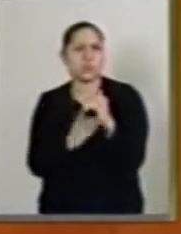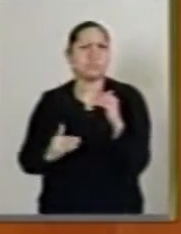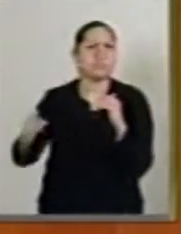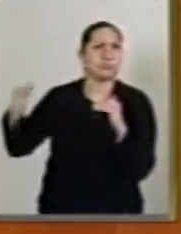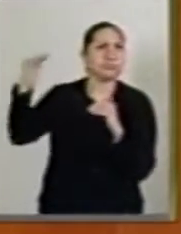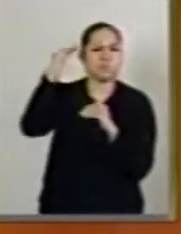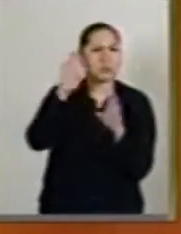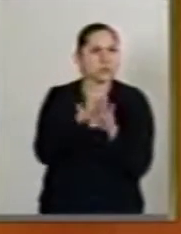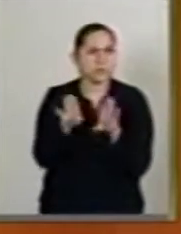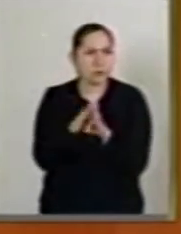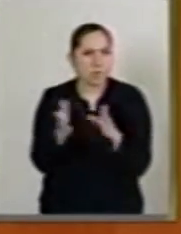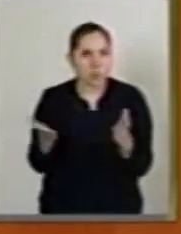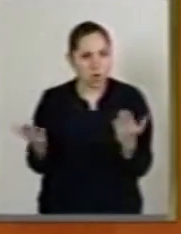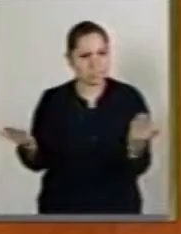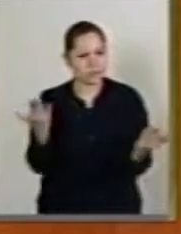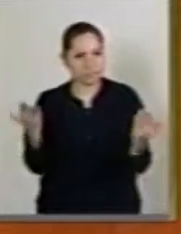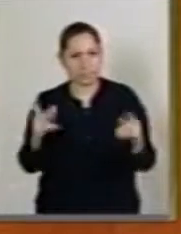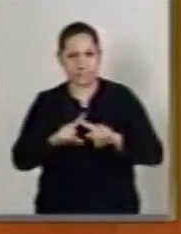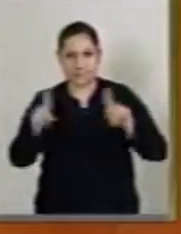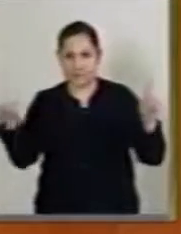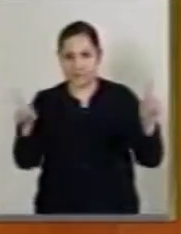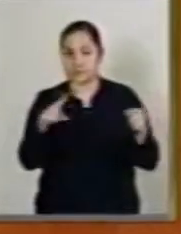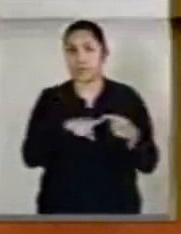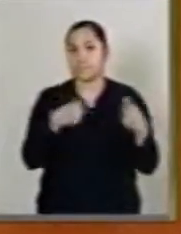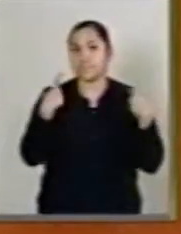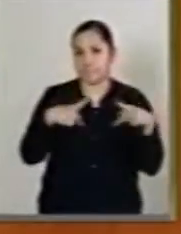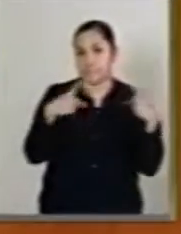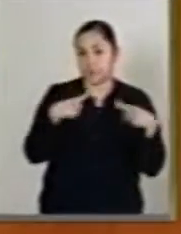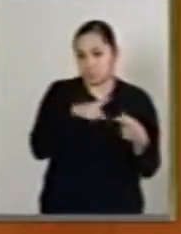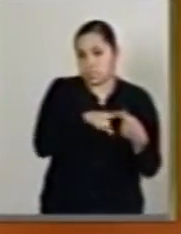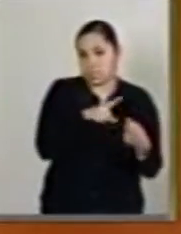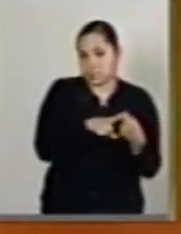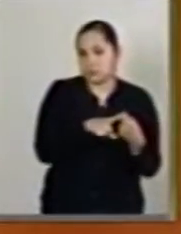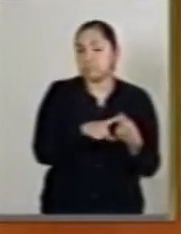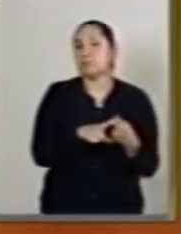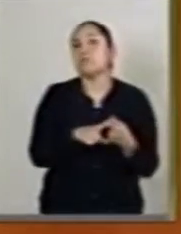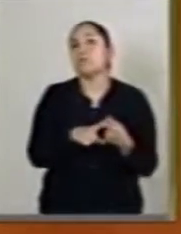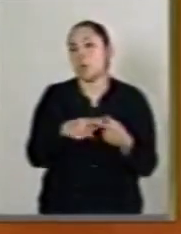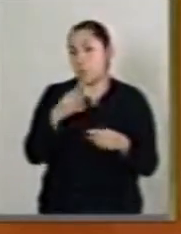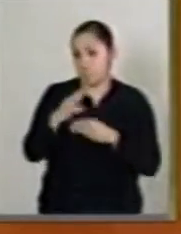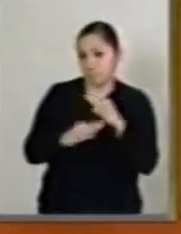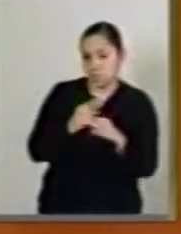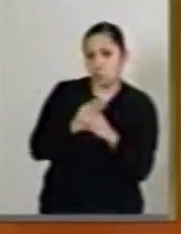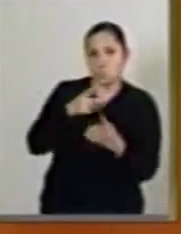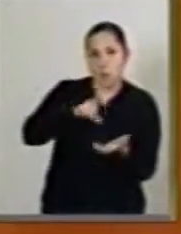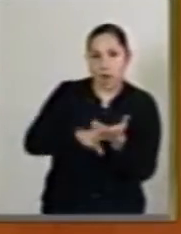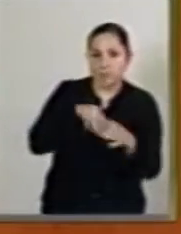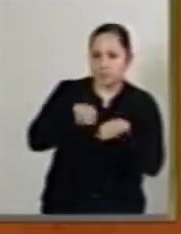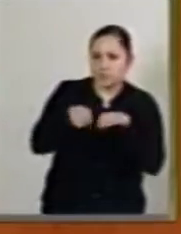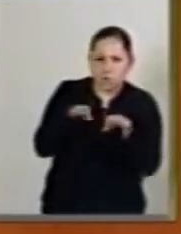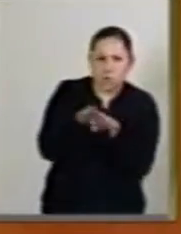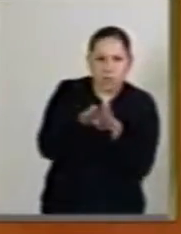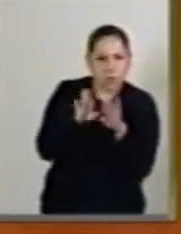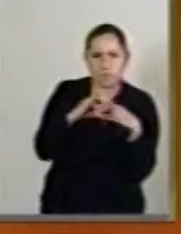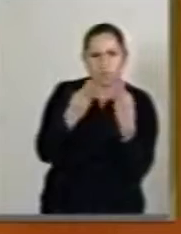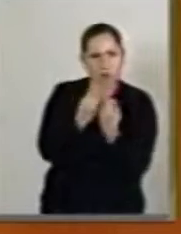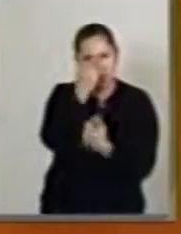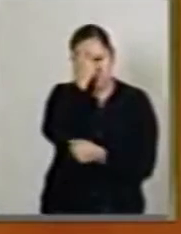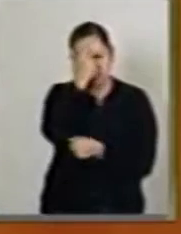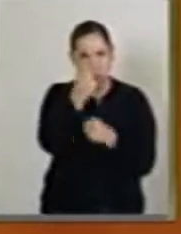hombre que había inventado y transformado la forma como se trabaja en el mundo y otro que había sido